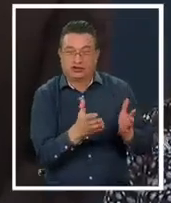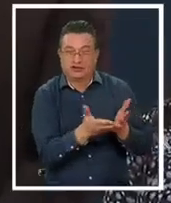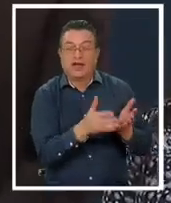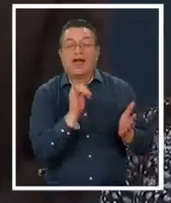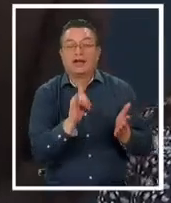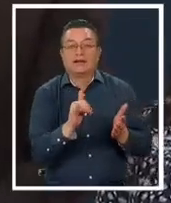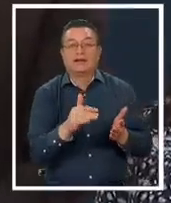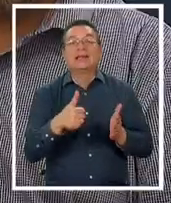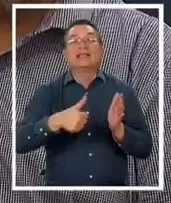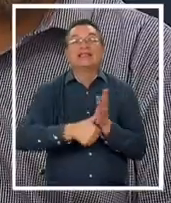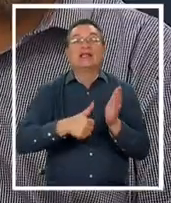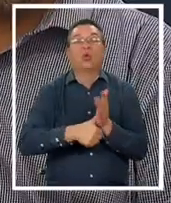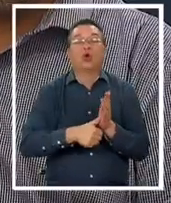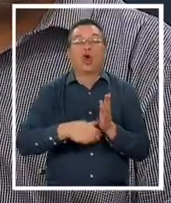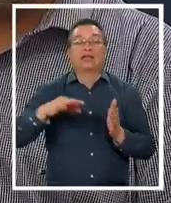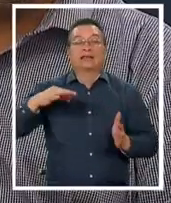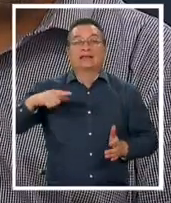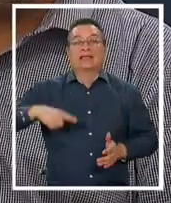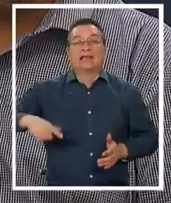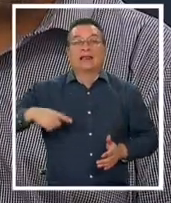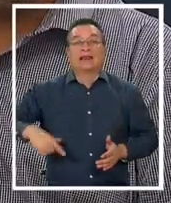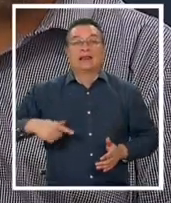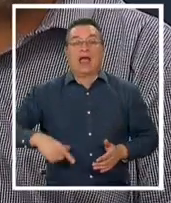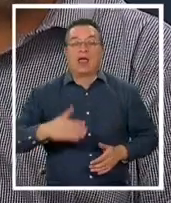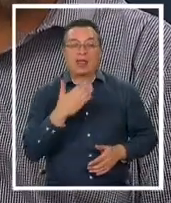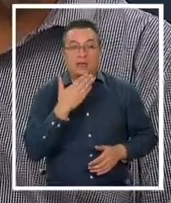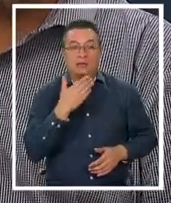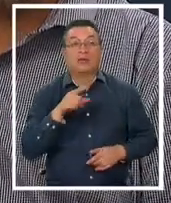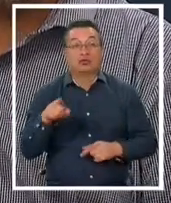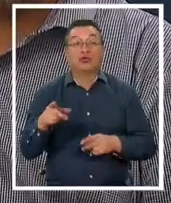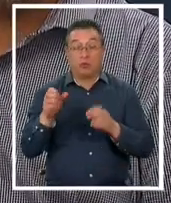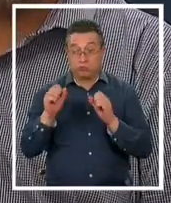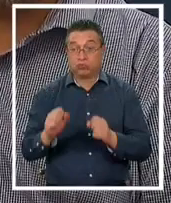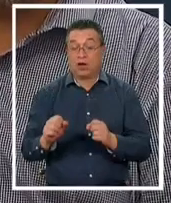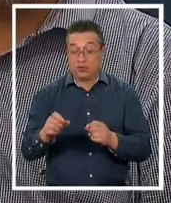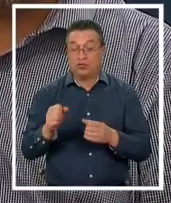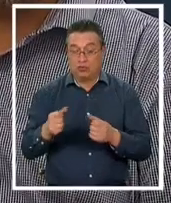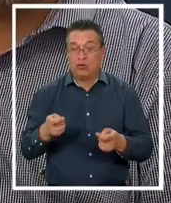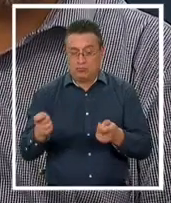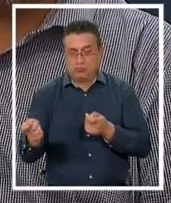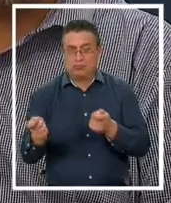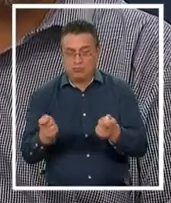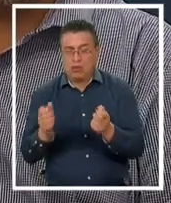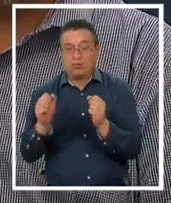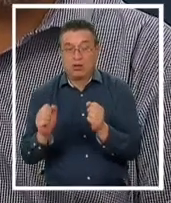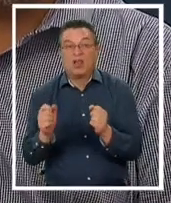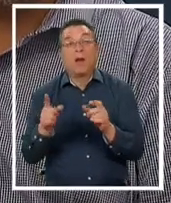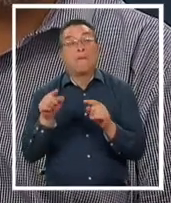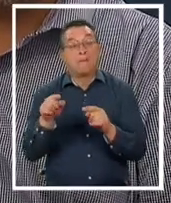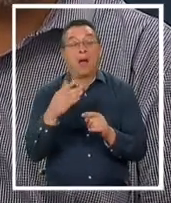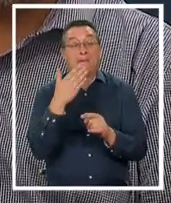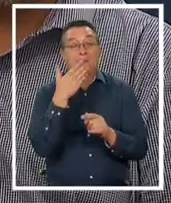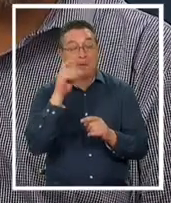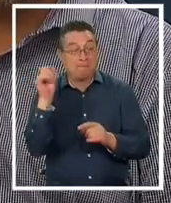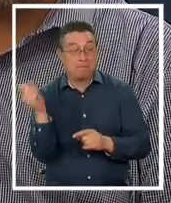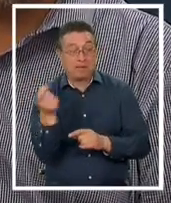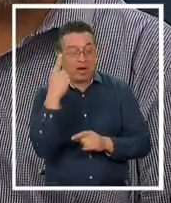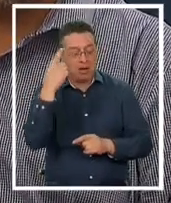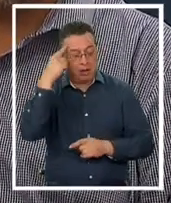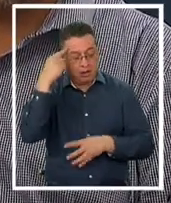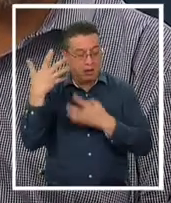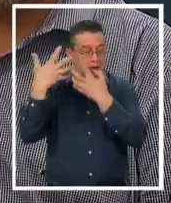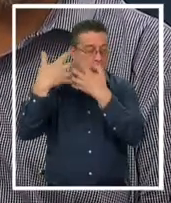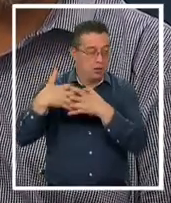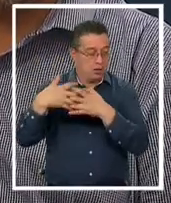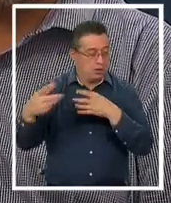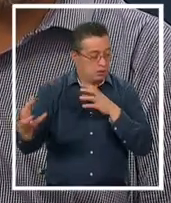del seguro de cesantía. Creemos que ese espacio existe. Probablemente no es lo primero que a uno se le viene a la